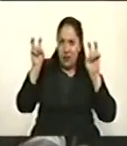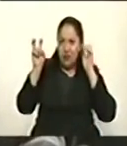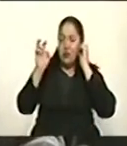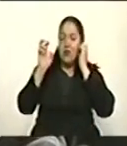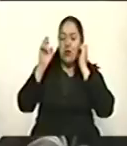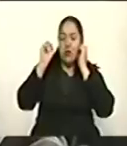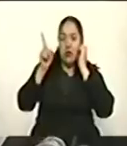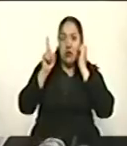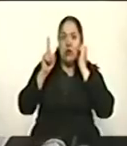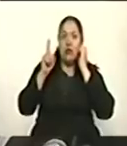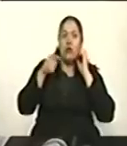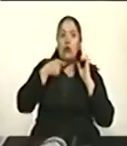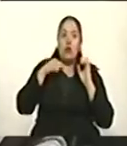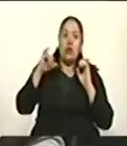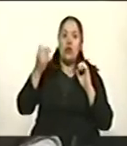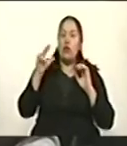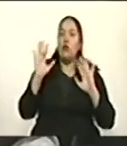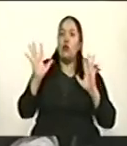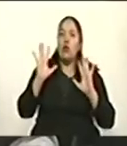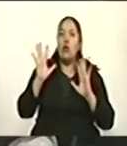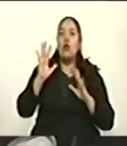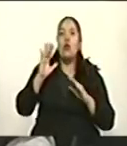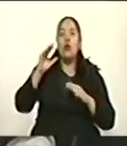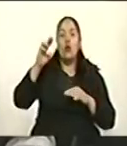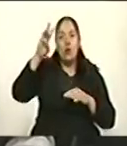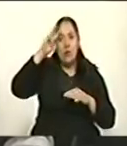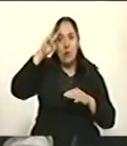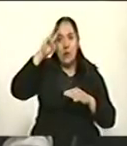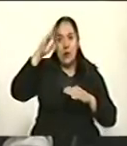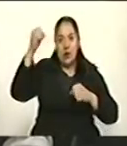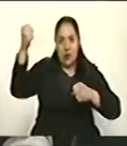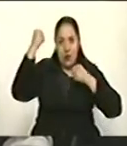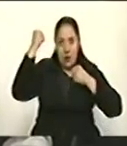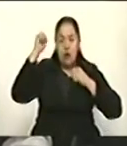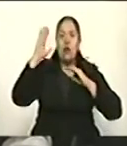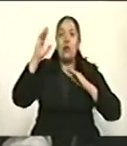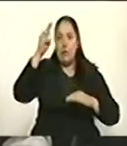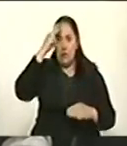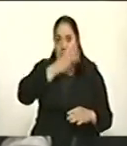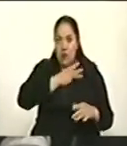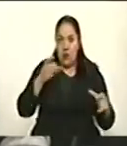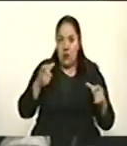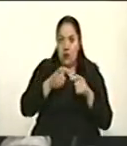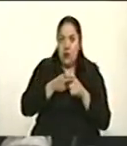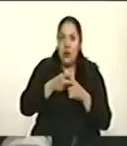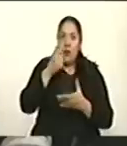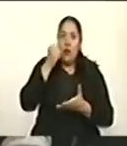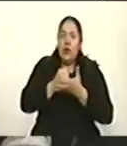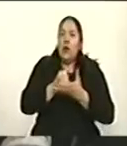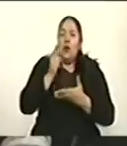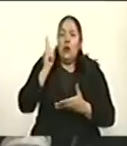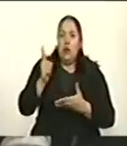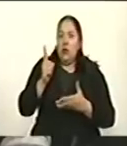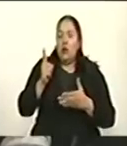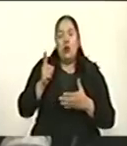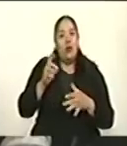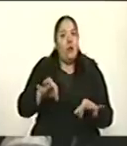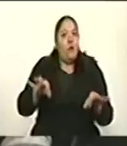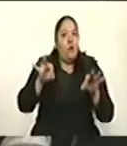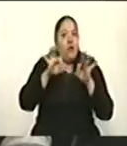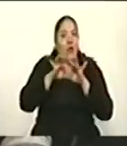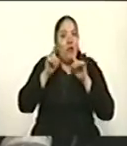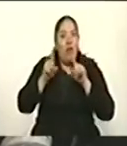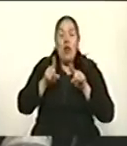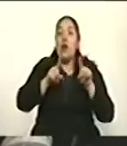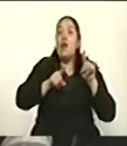nos guste o no. El servicio militar obligatorio, entre otras cosas, es una forma fundamental de que muchos compatriotas